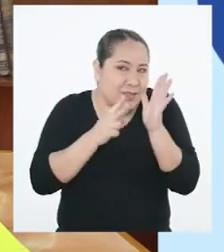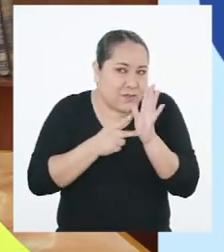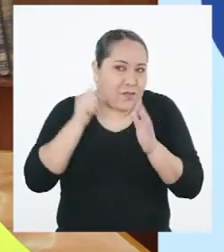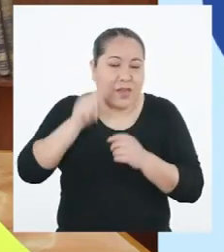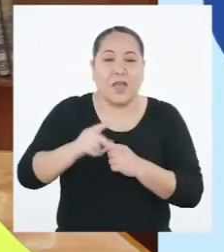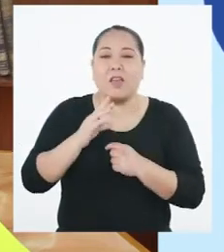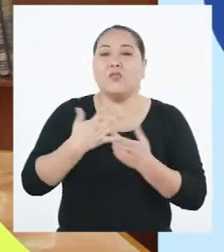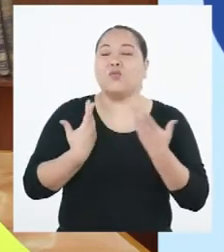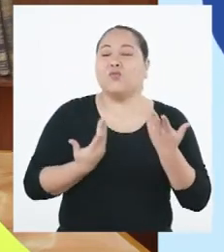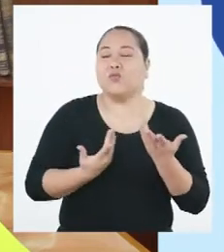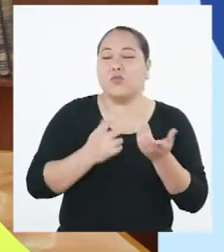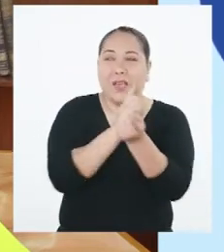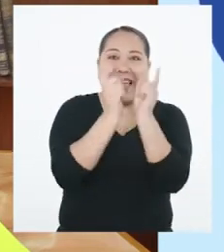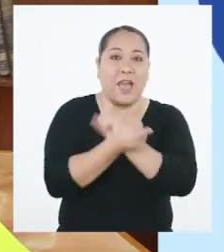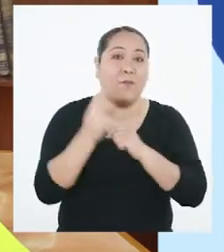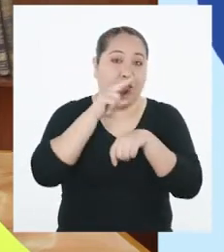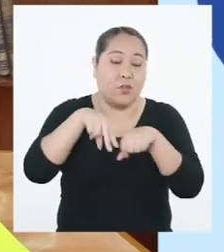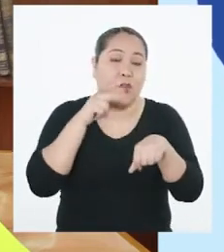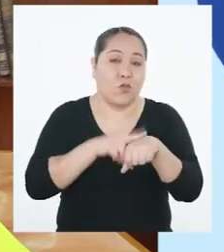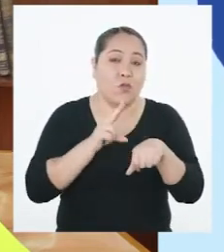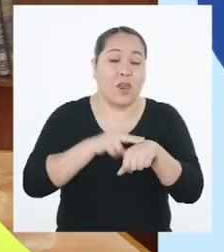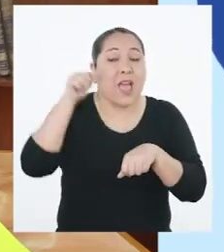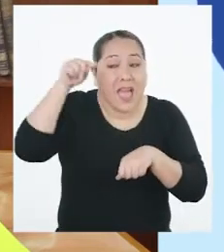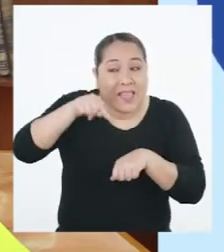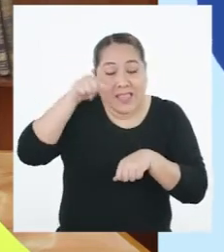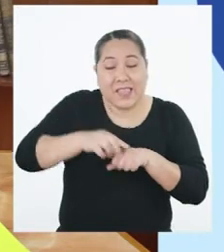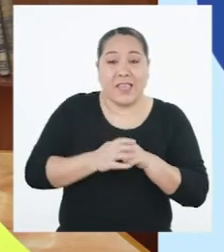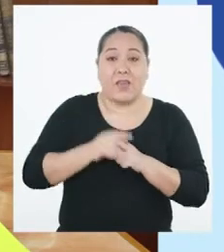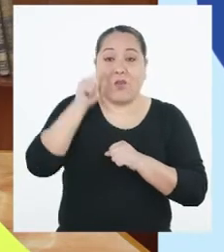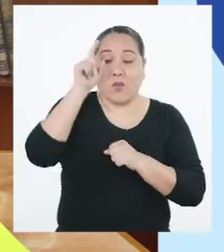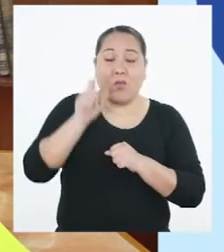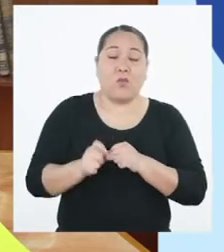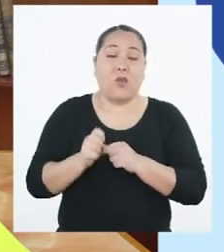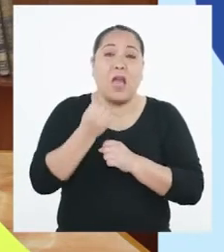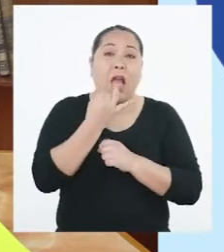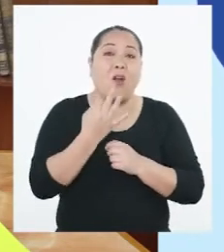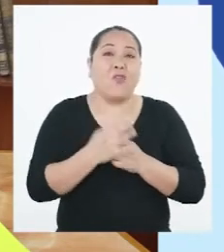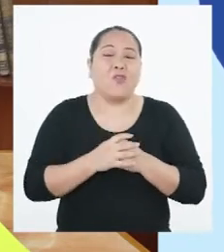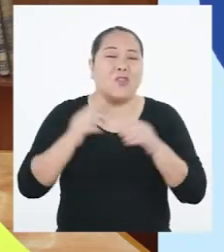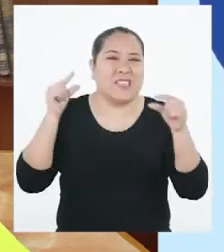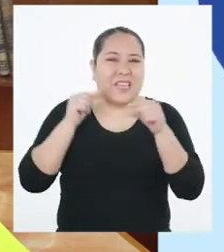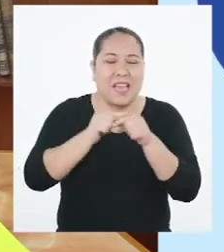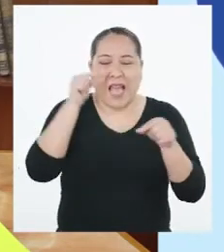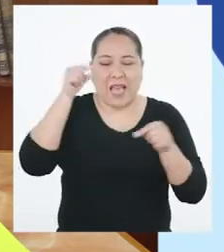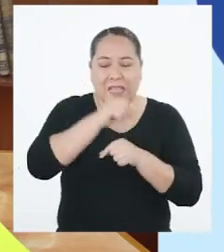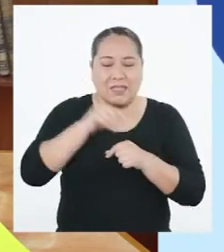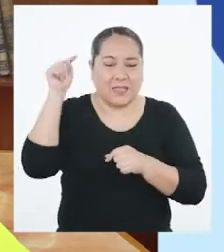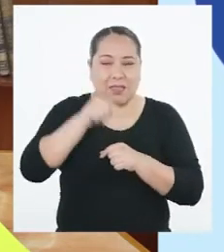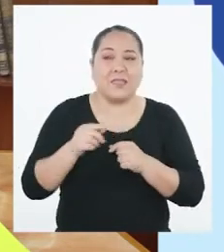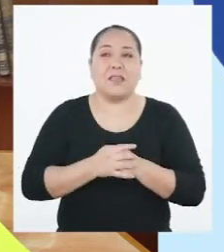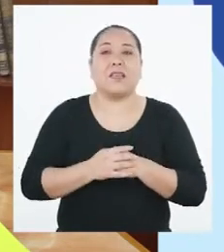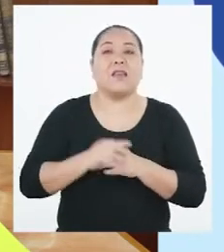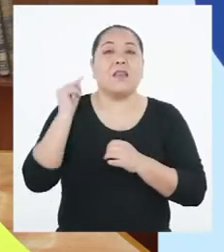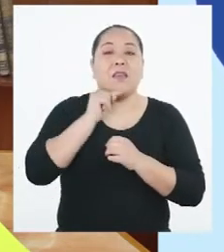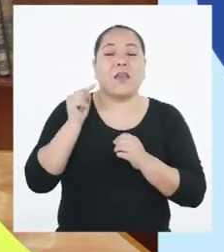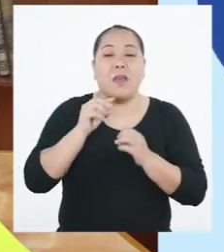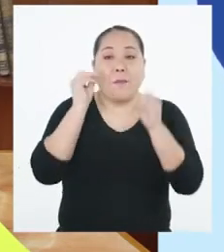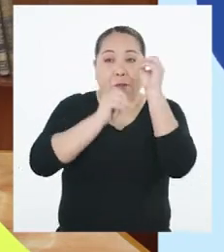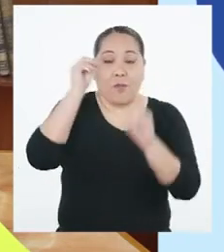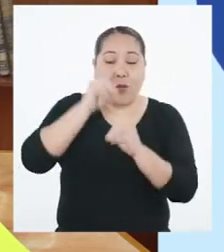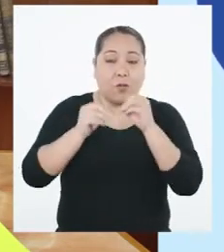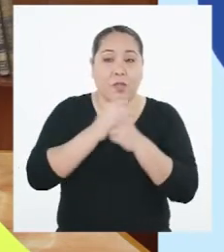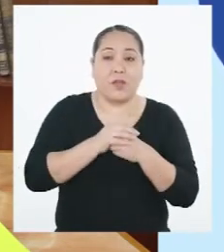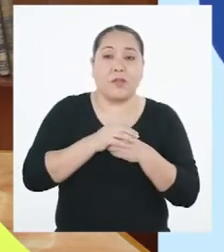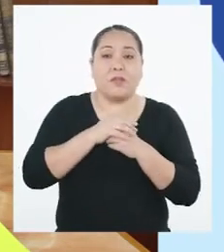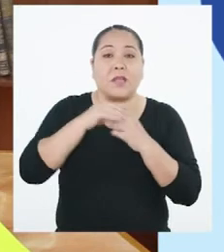como un fenómeno natural, en el cual unos gases determinados que componen la atmósfera